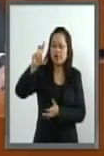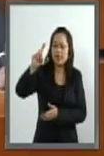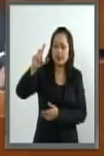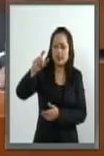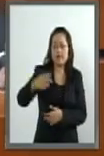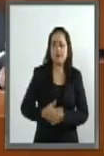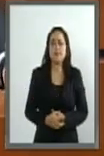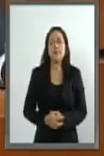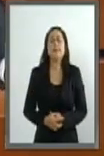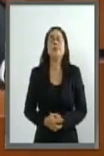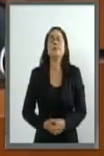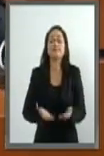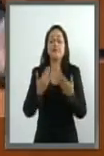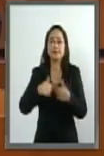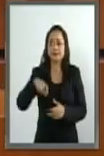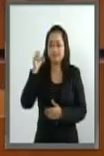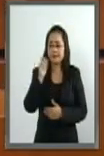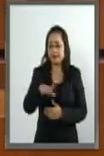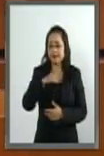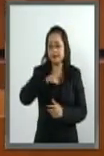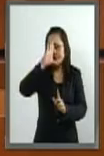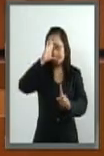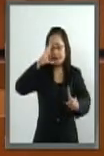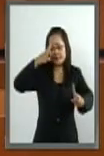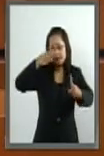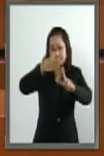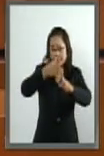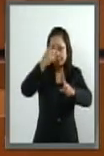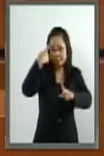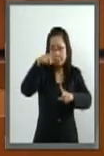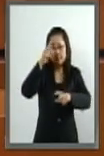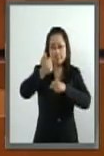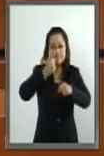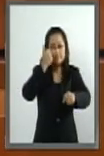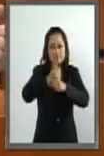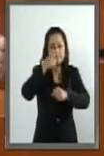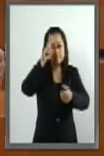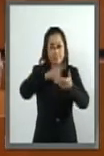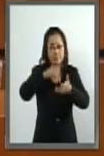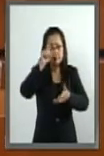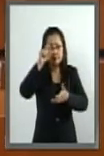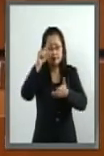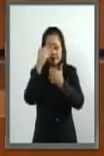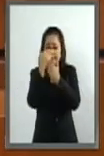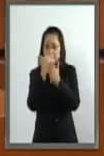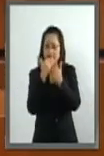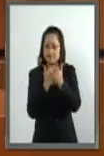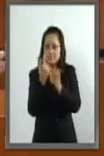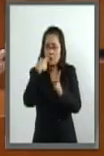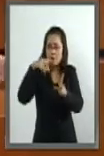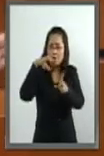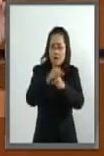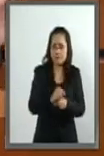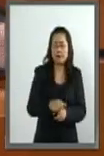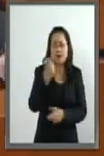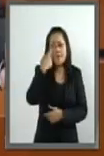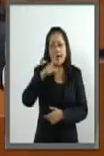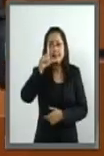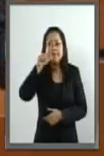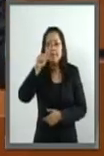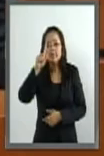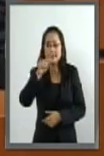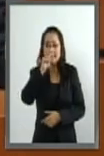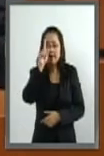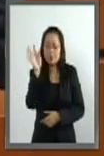También se trazaron metas intermedias para el 2020, a efecto de que el 70%